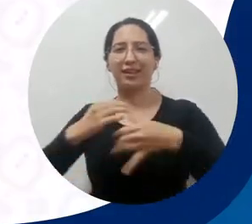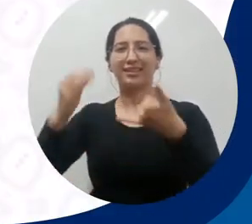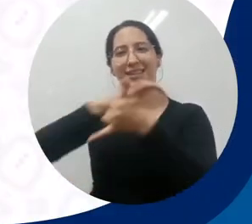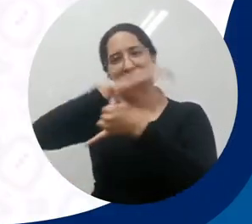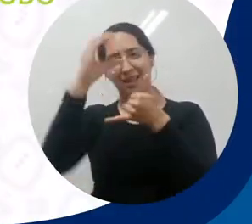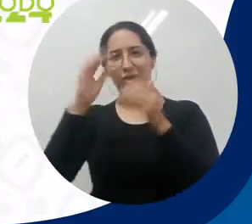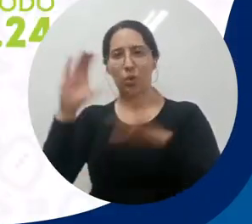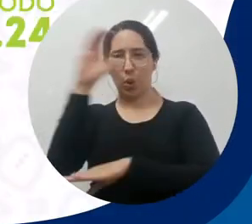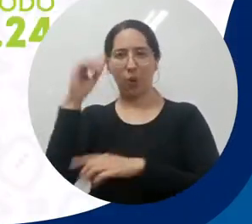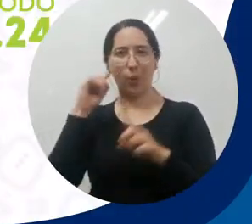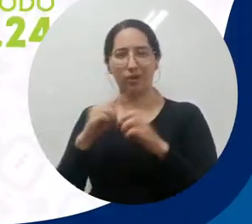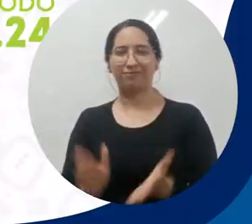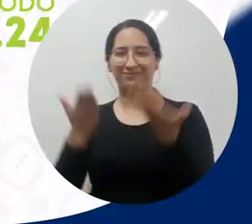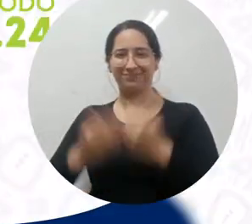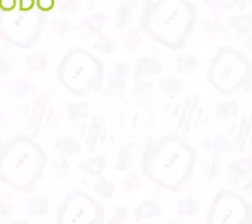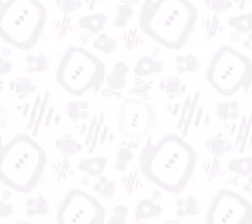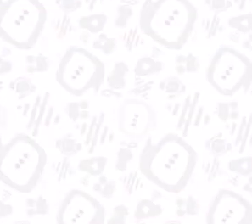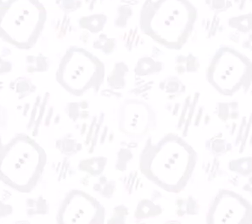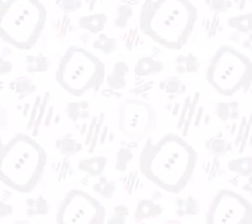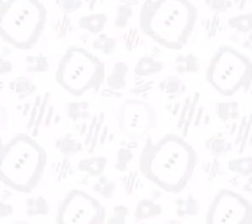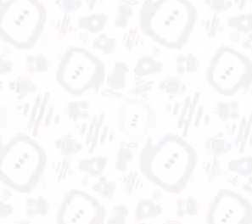Universidad del Magdalena, aún más incluyente e innovadora.